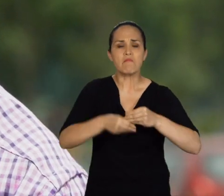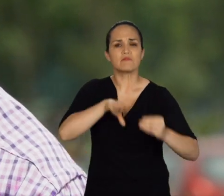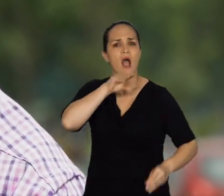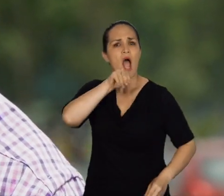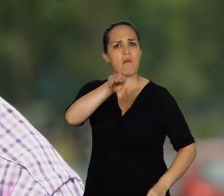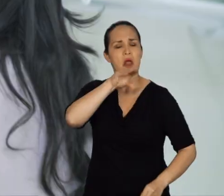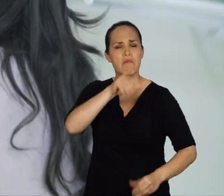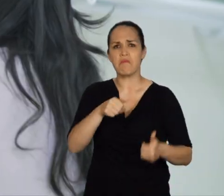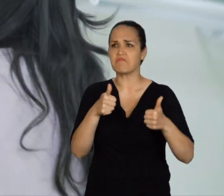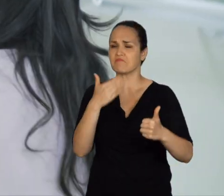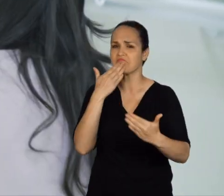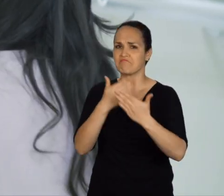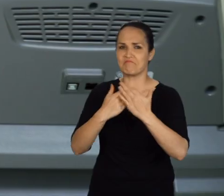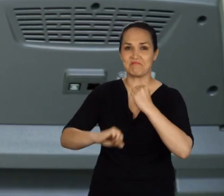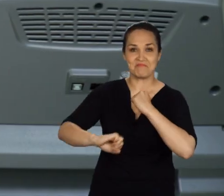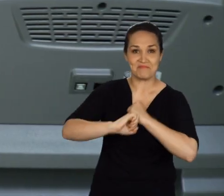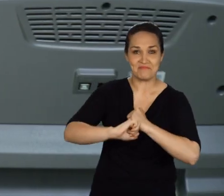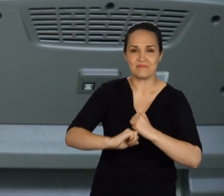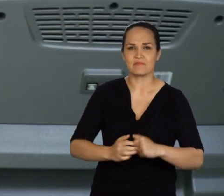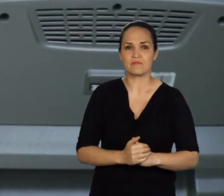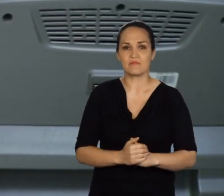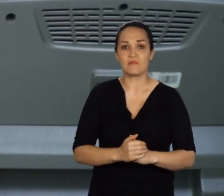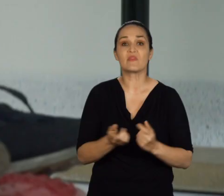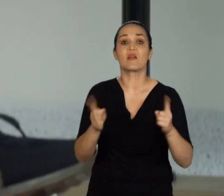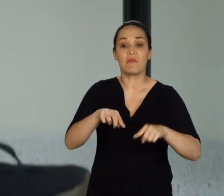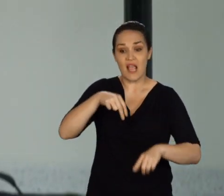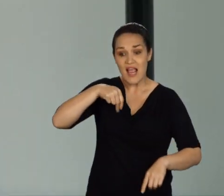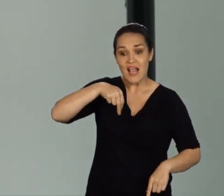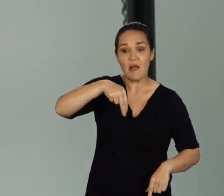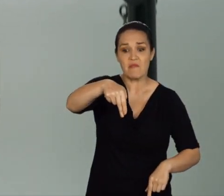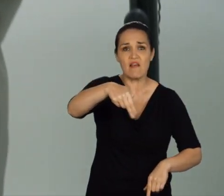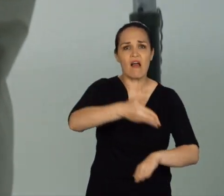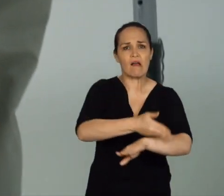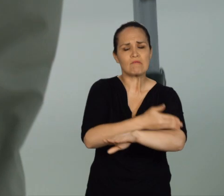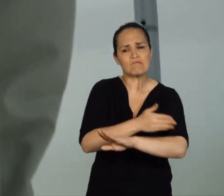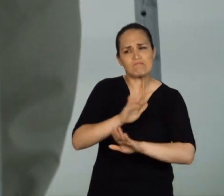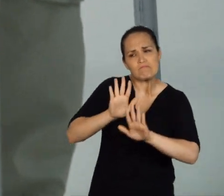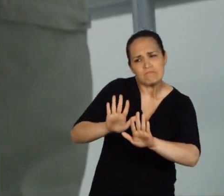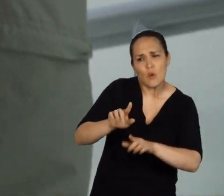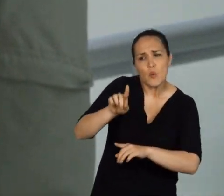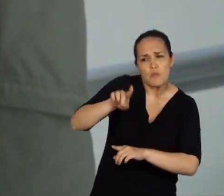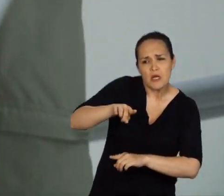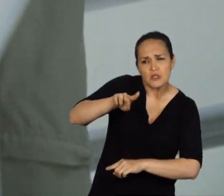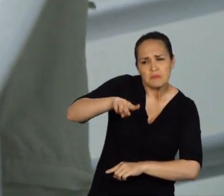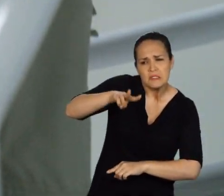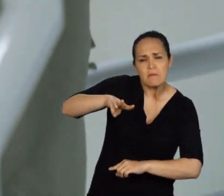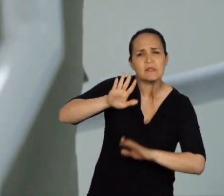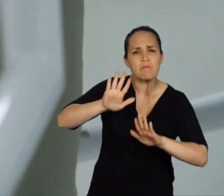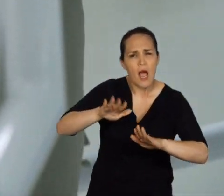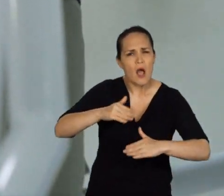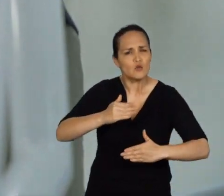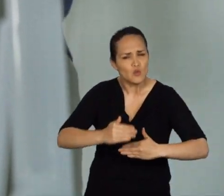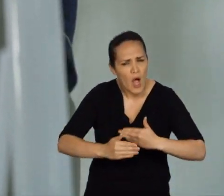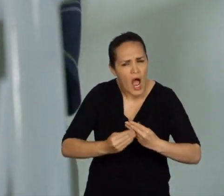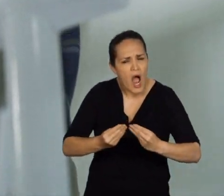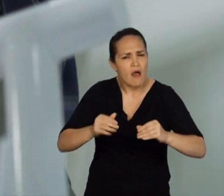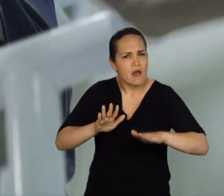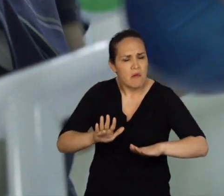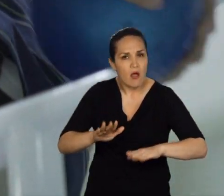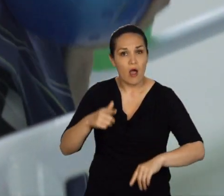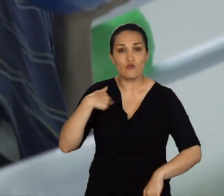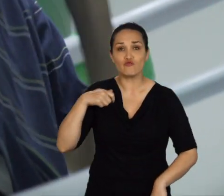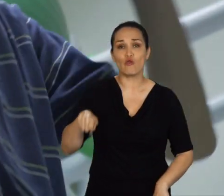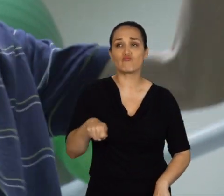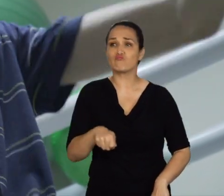salimos hablando de allí. En cuanto a caminar, también me habían dicho que de uno a tres meses después de la cirugía, sin